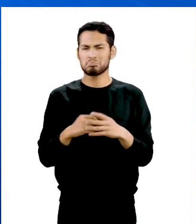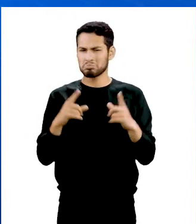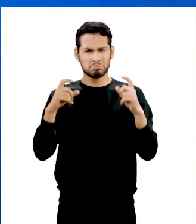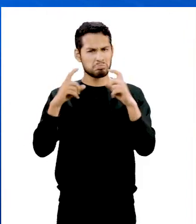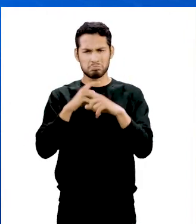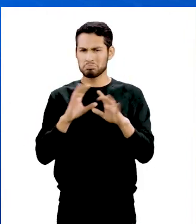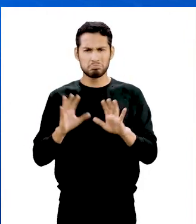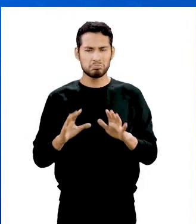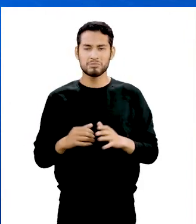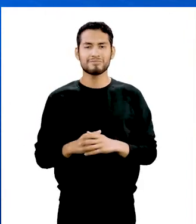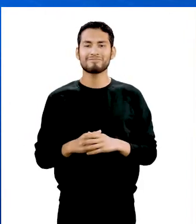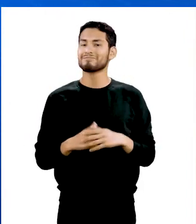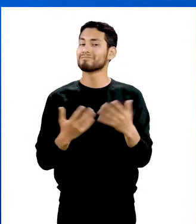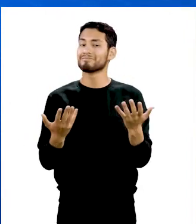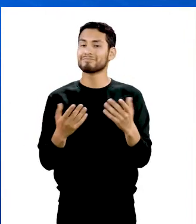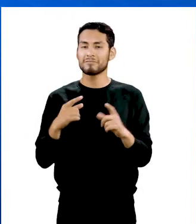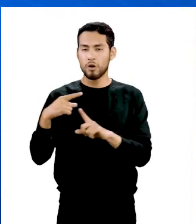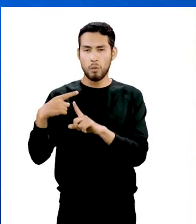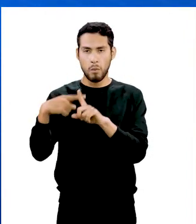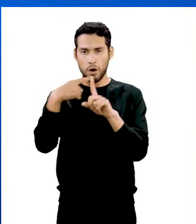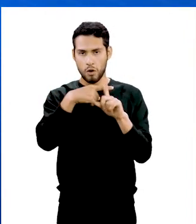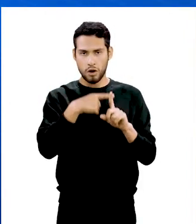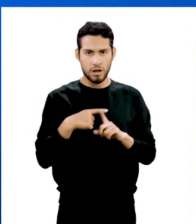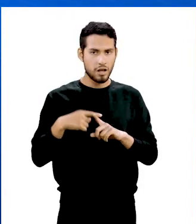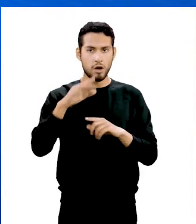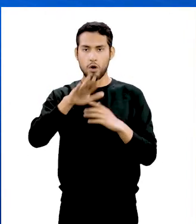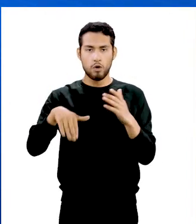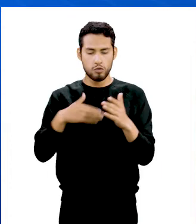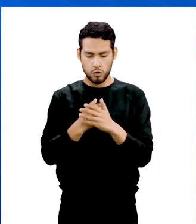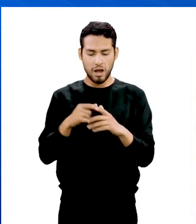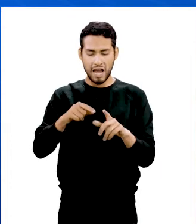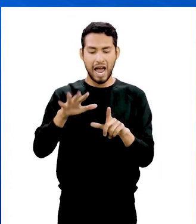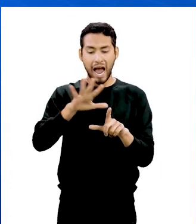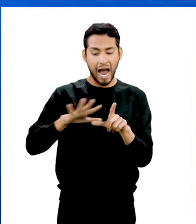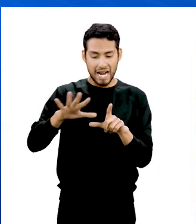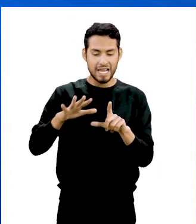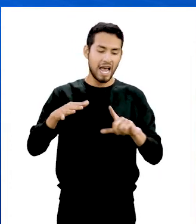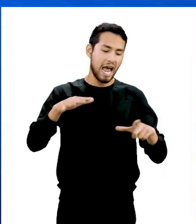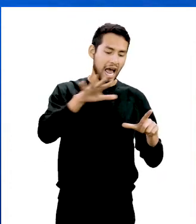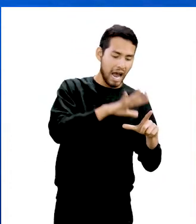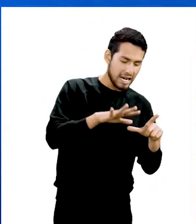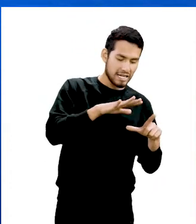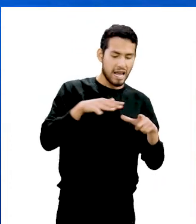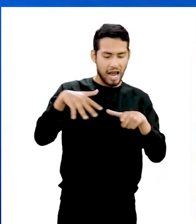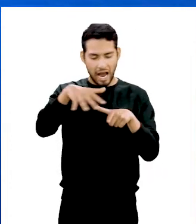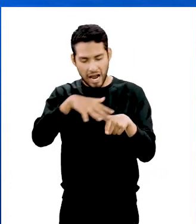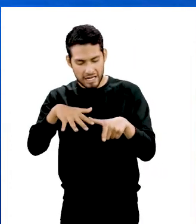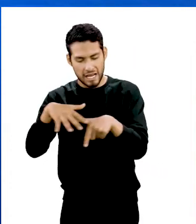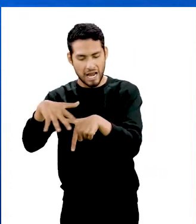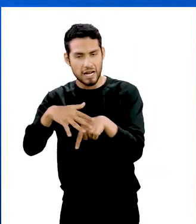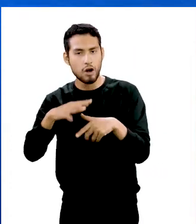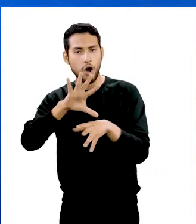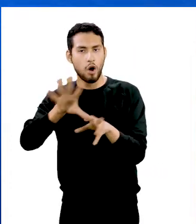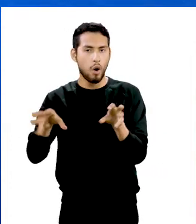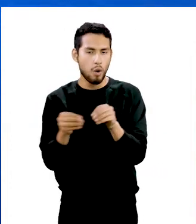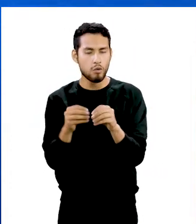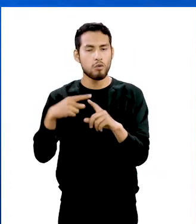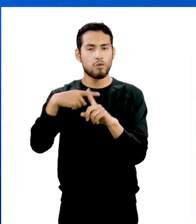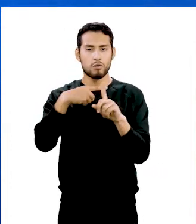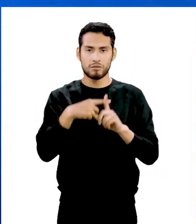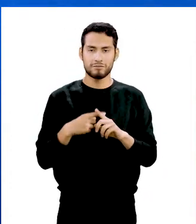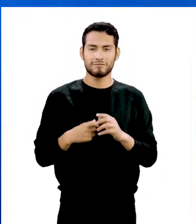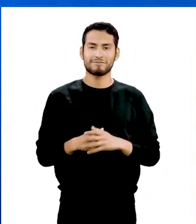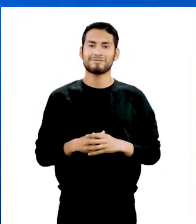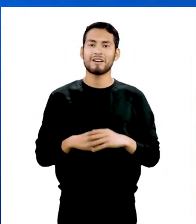no resulta muy complicada, pues ésta se halla sumando las áreas de todas sus caras. Y